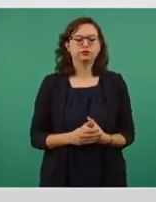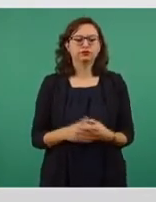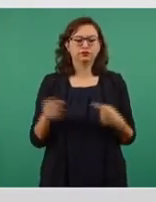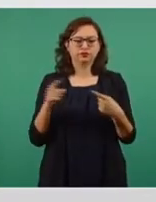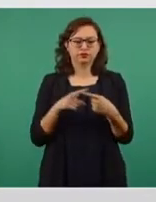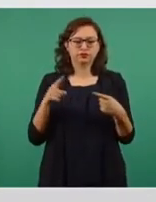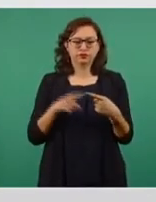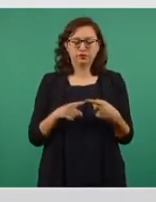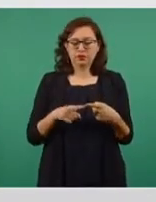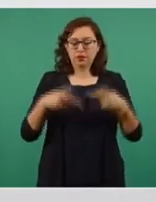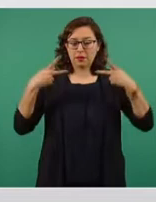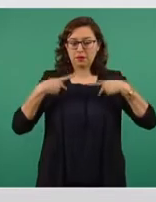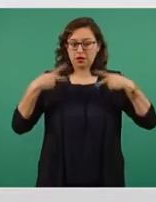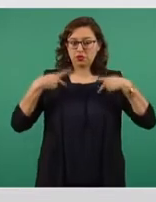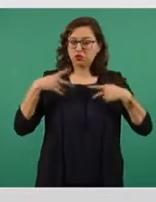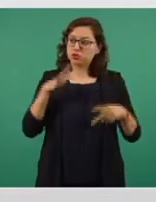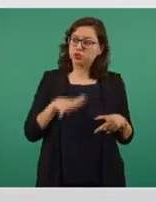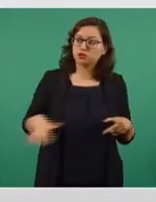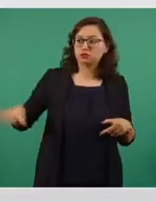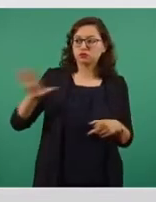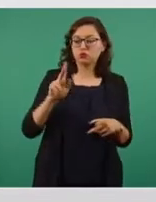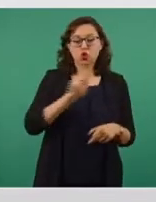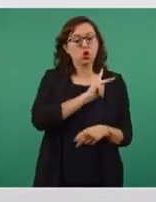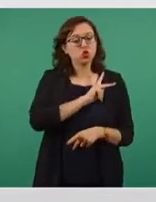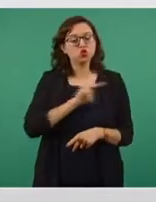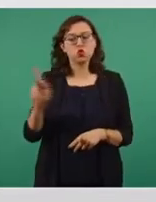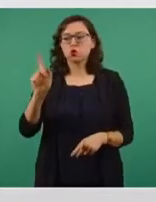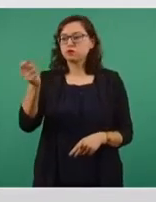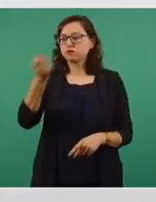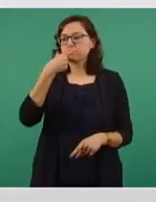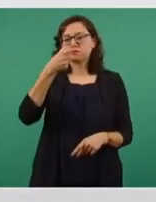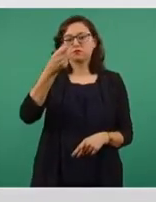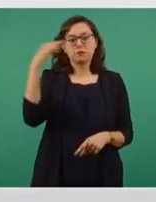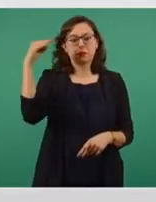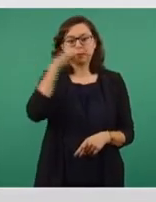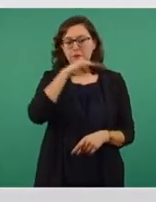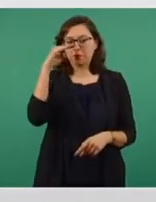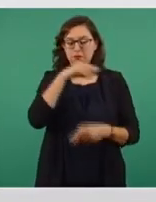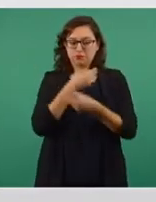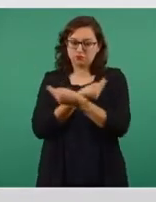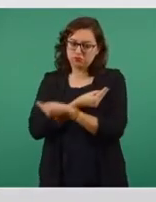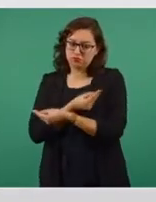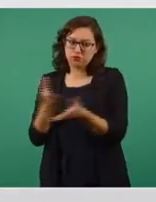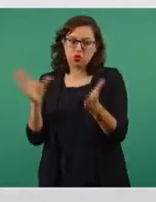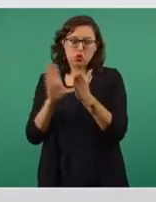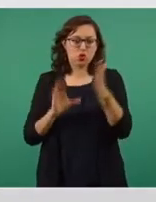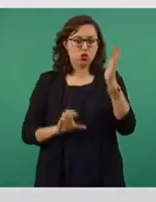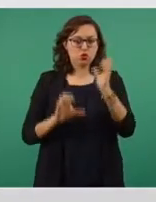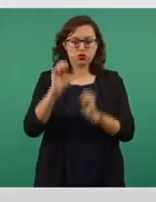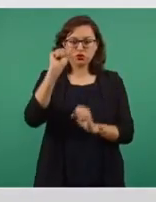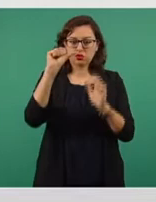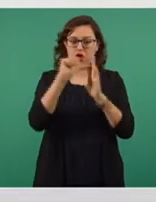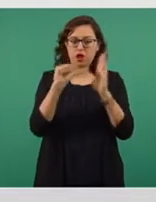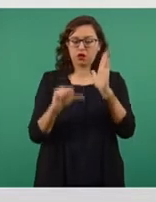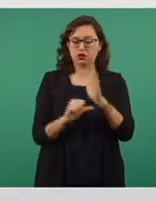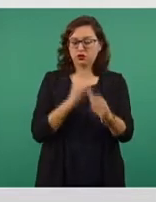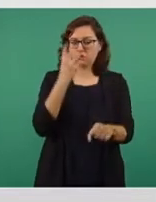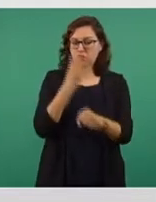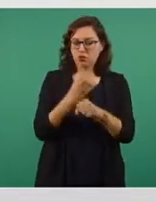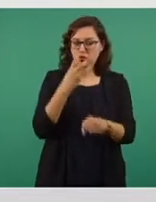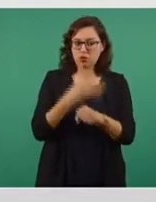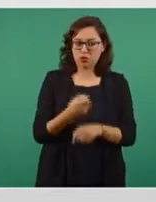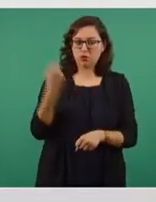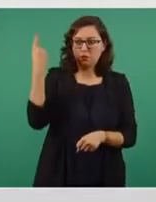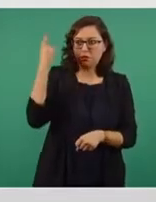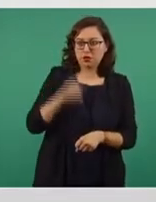medicamentos gratuitos para todos en cumplimiento al artículo cuarto constitucional, lo cual disminuirá el gasto de